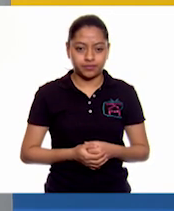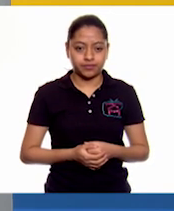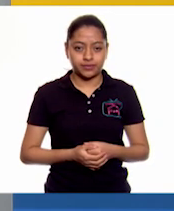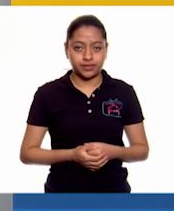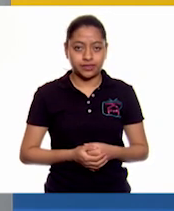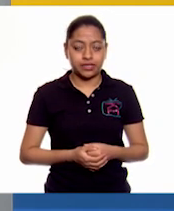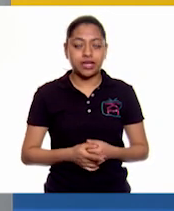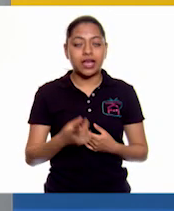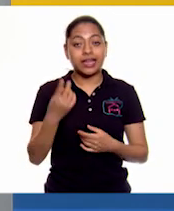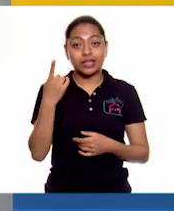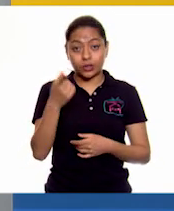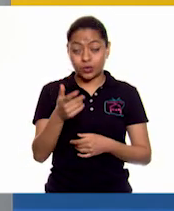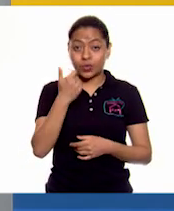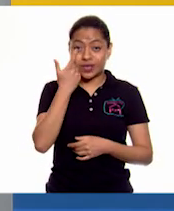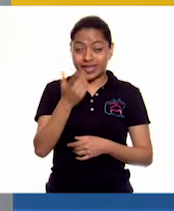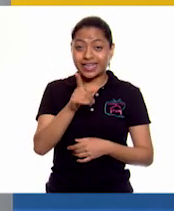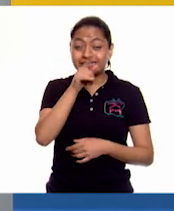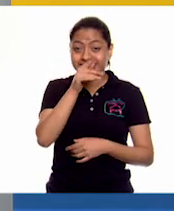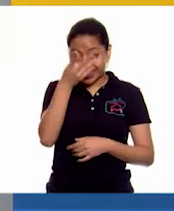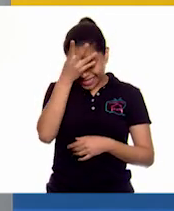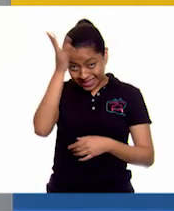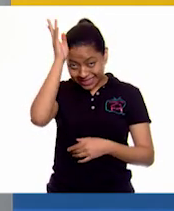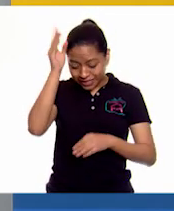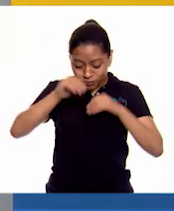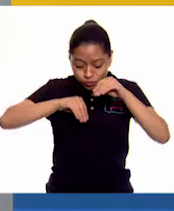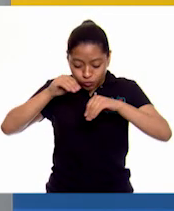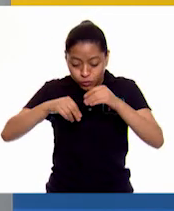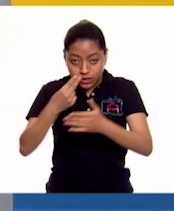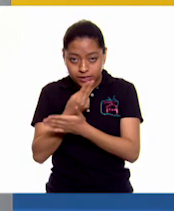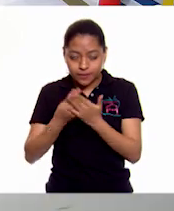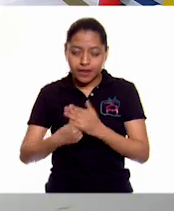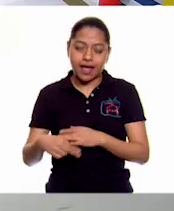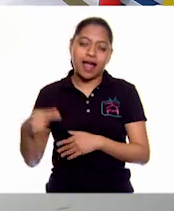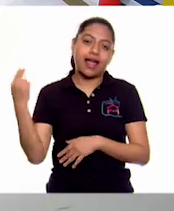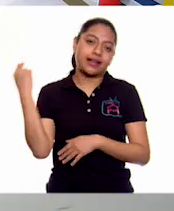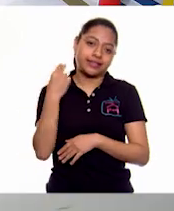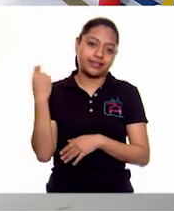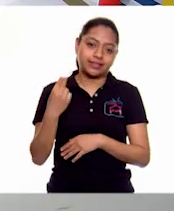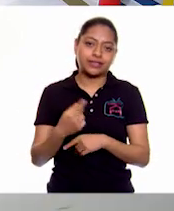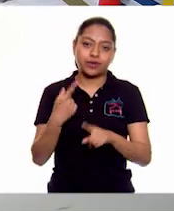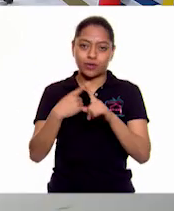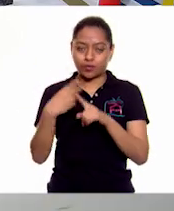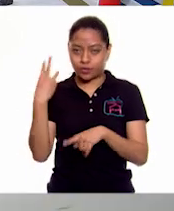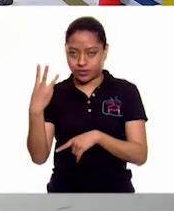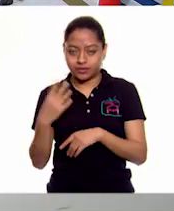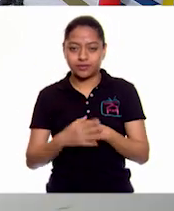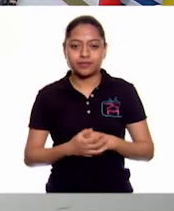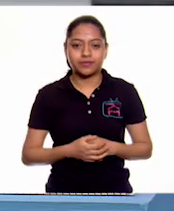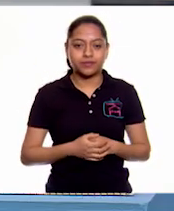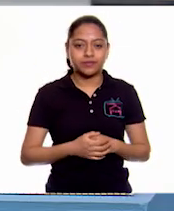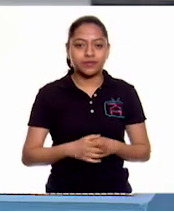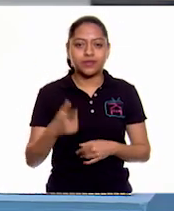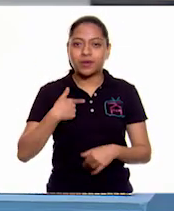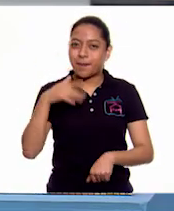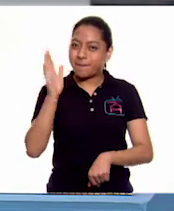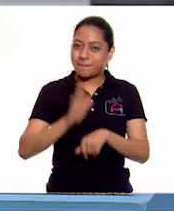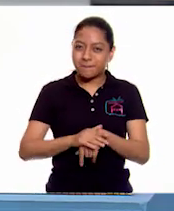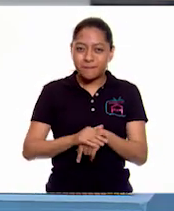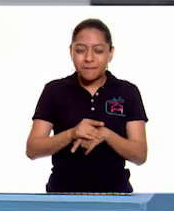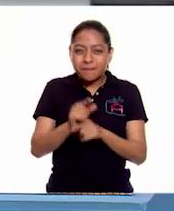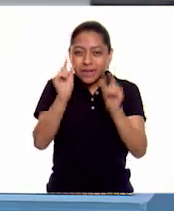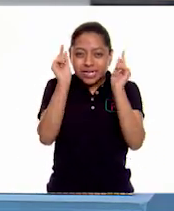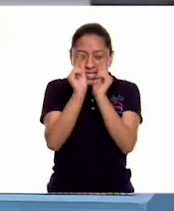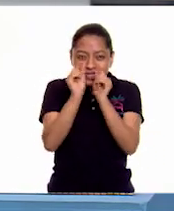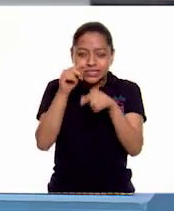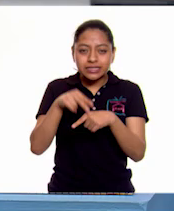necesitamos tres cuartos de Alita. Muy bien. Me toca a mí contar lo que se necesita para las partes más pequeñas del gallito, que